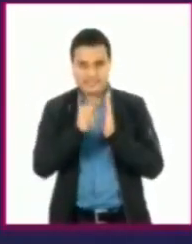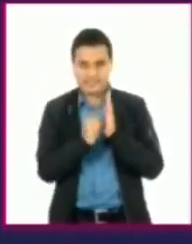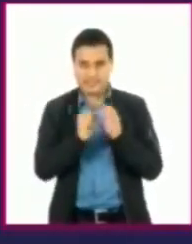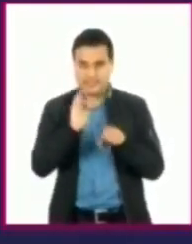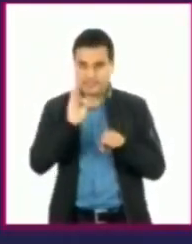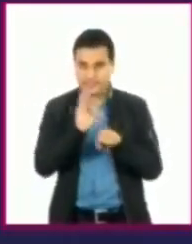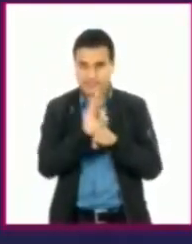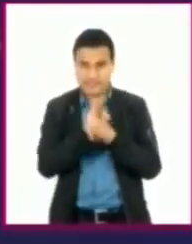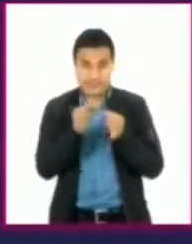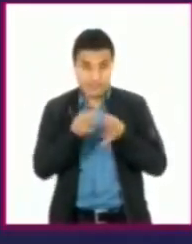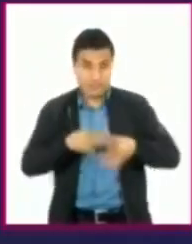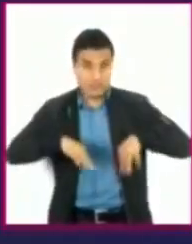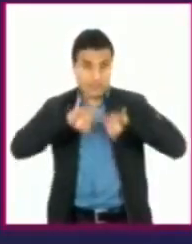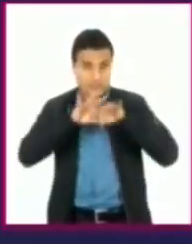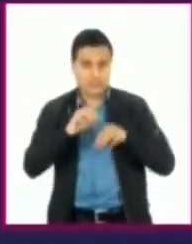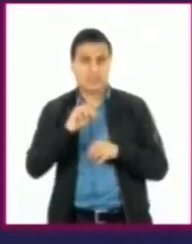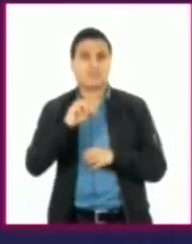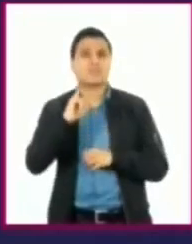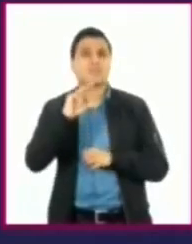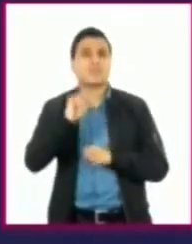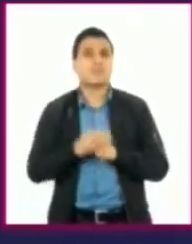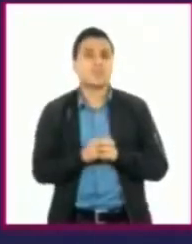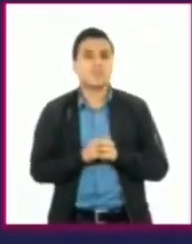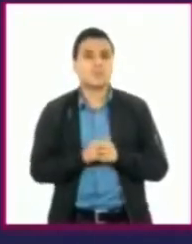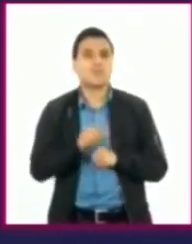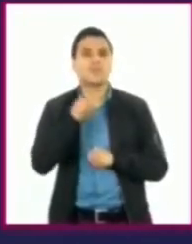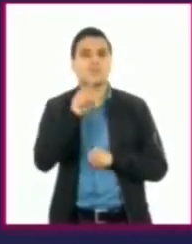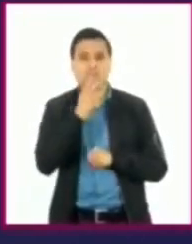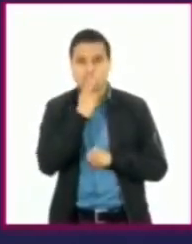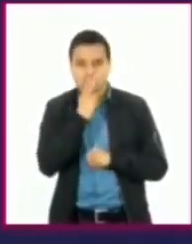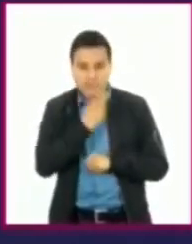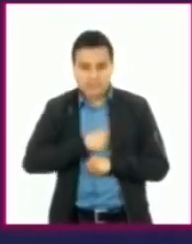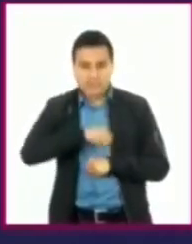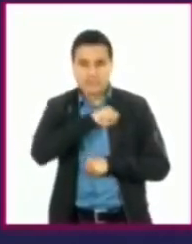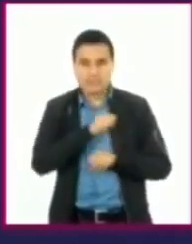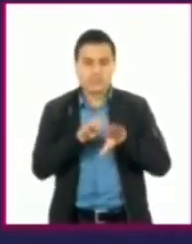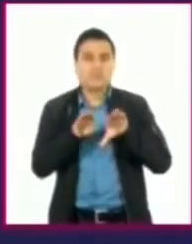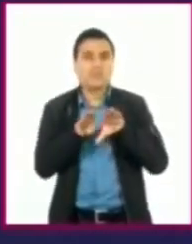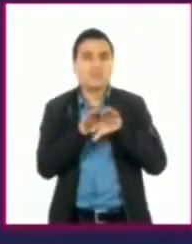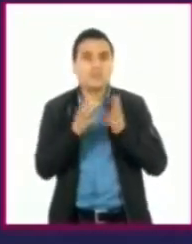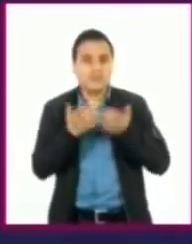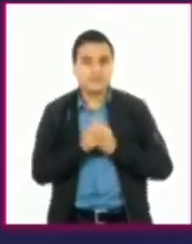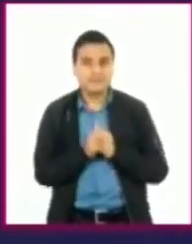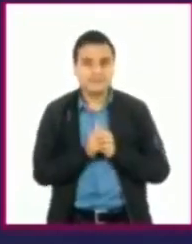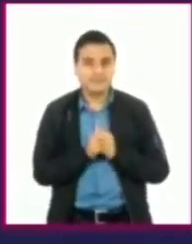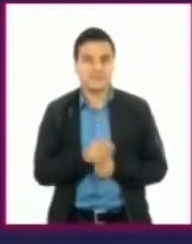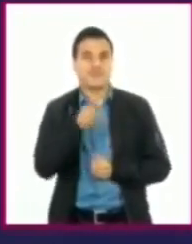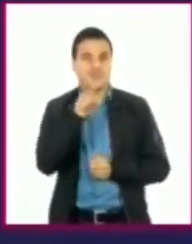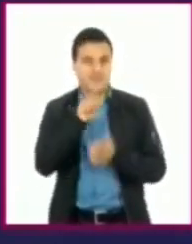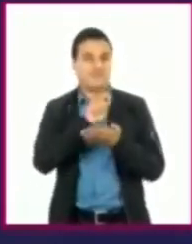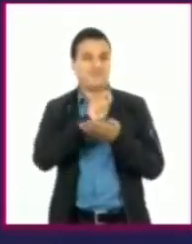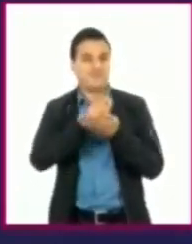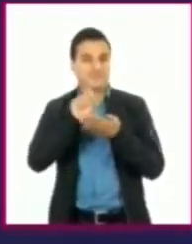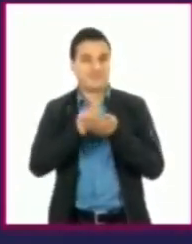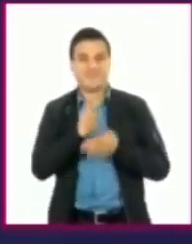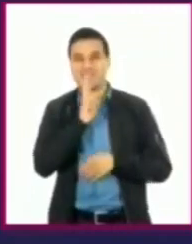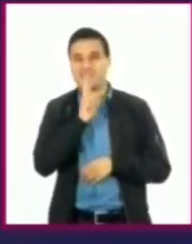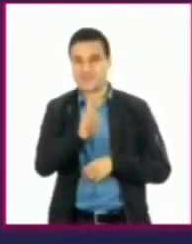sistema inmune sobre tu salud y qué debes hacer para mantenerte sano? Anota en tu cuaderno tus respuestas